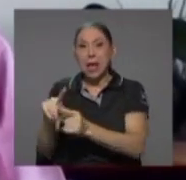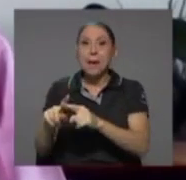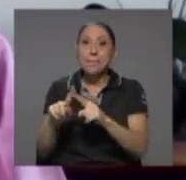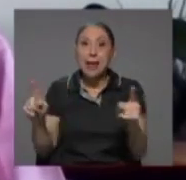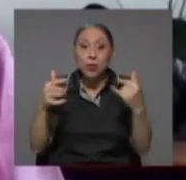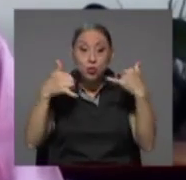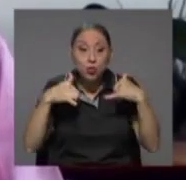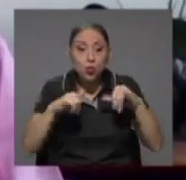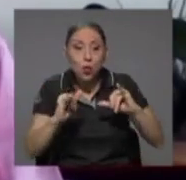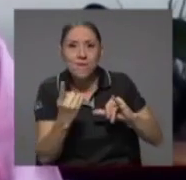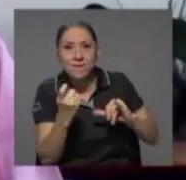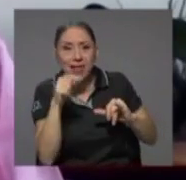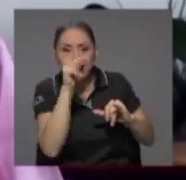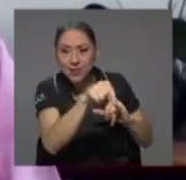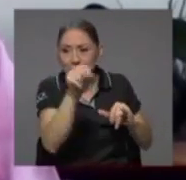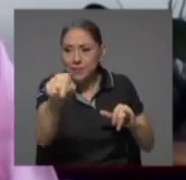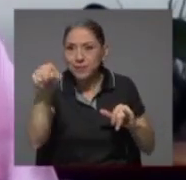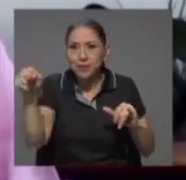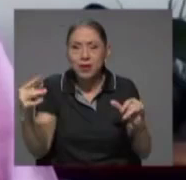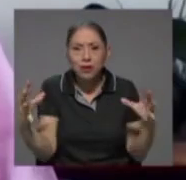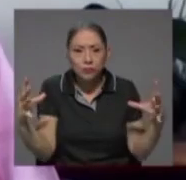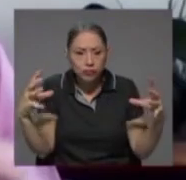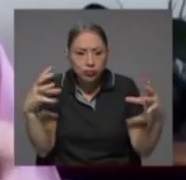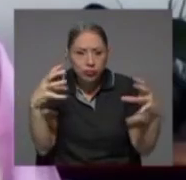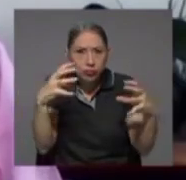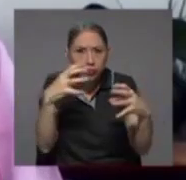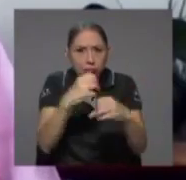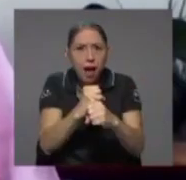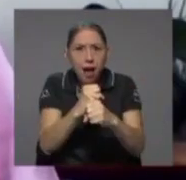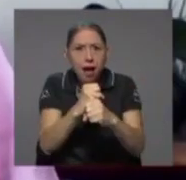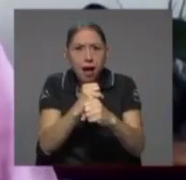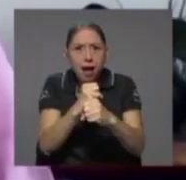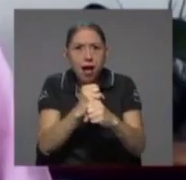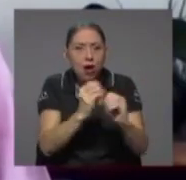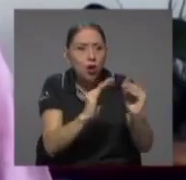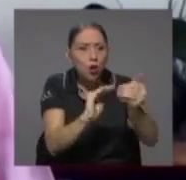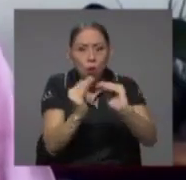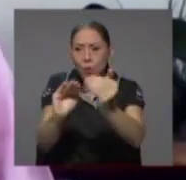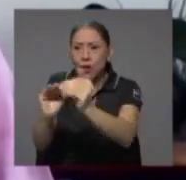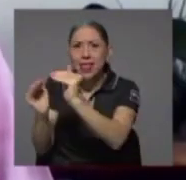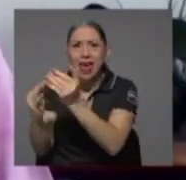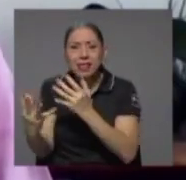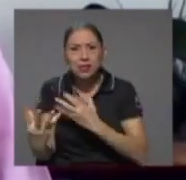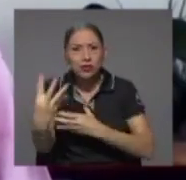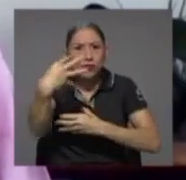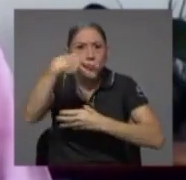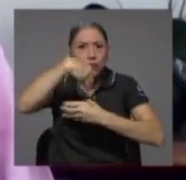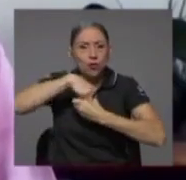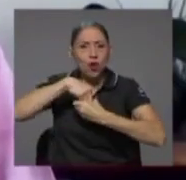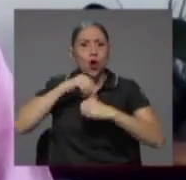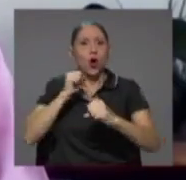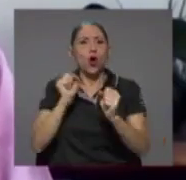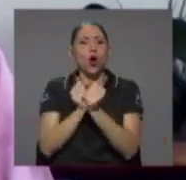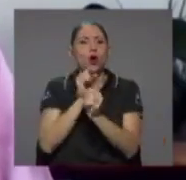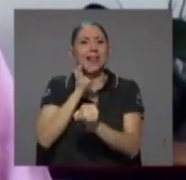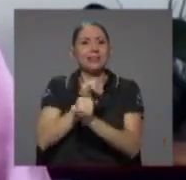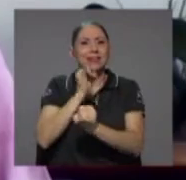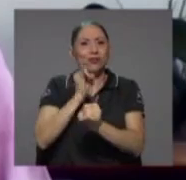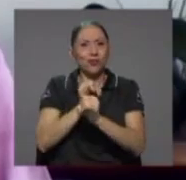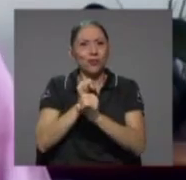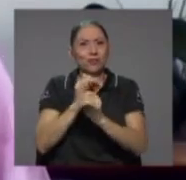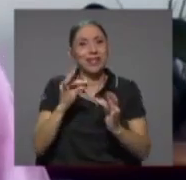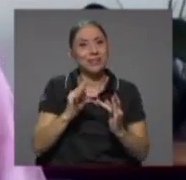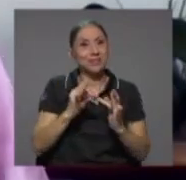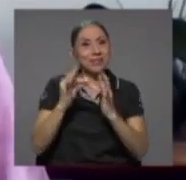que efectivamente esa integración de las comunidades en el nivel local con la institución sobre todo a nivel